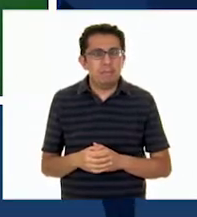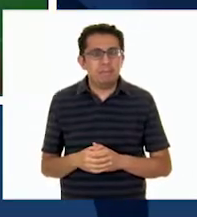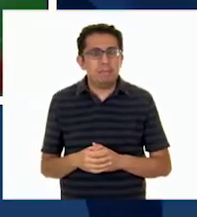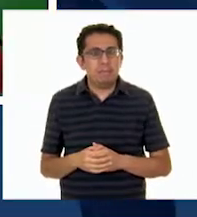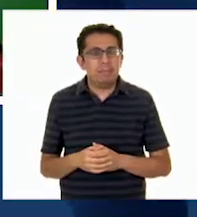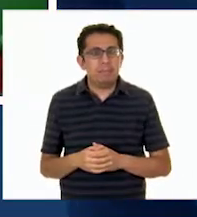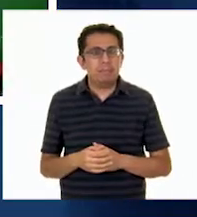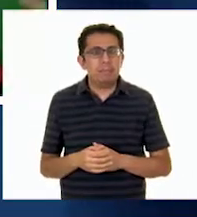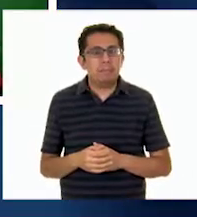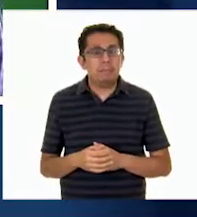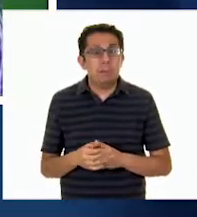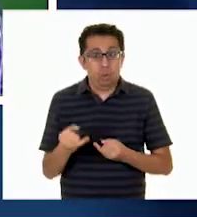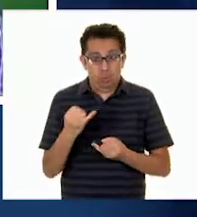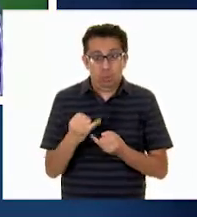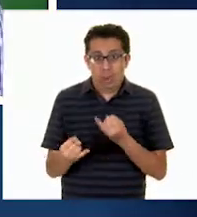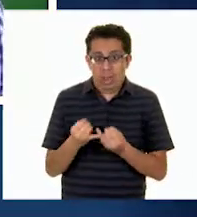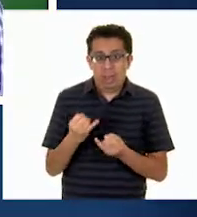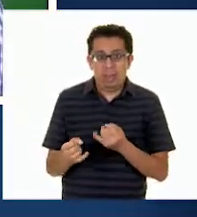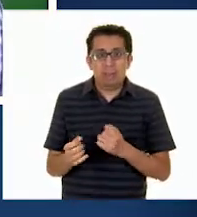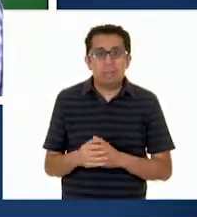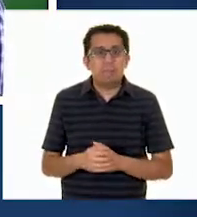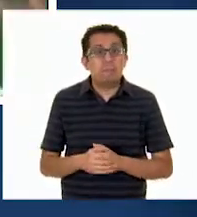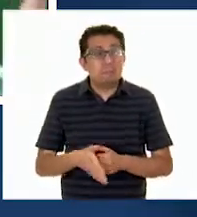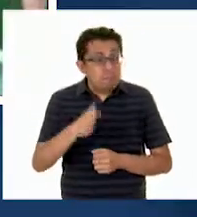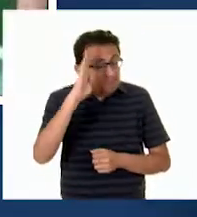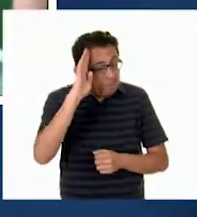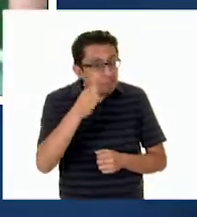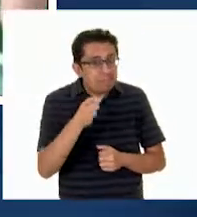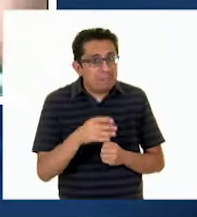Suerte, Cris. Hola.